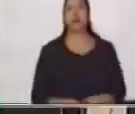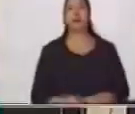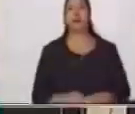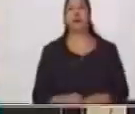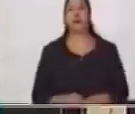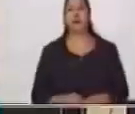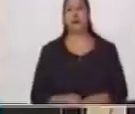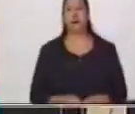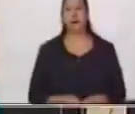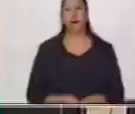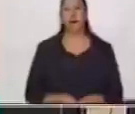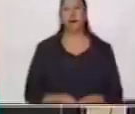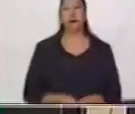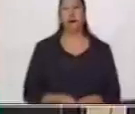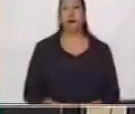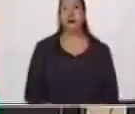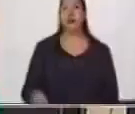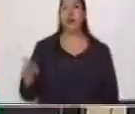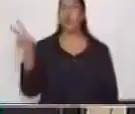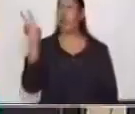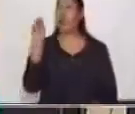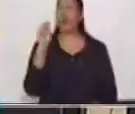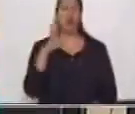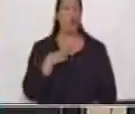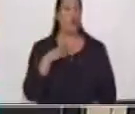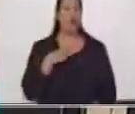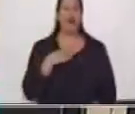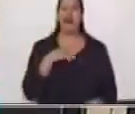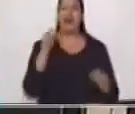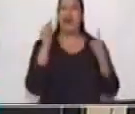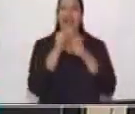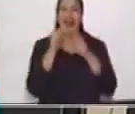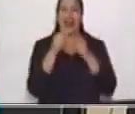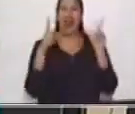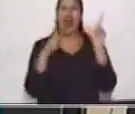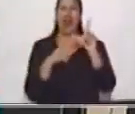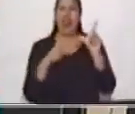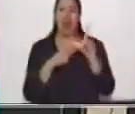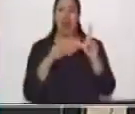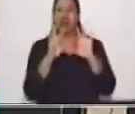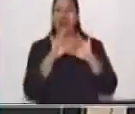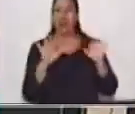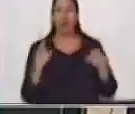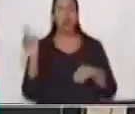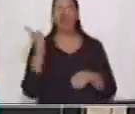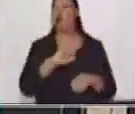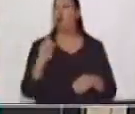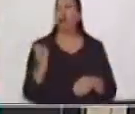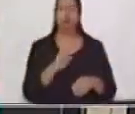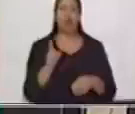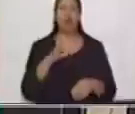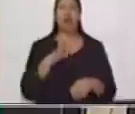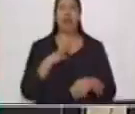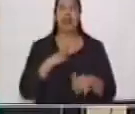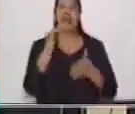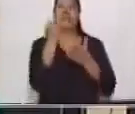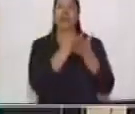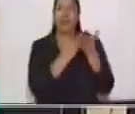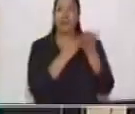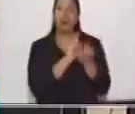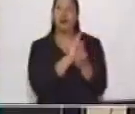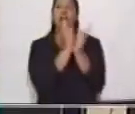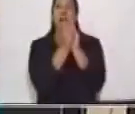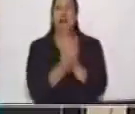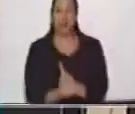lo que utilizo son figuras. Pueden ser dibujos, pueden ser fotografías, recortes. Observa, tienen estilo,